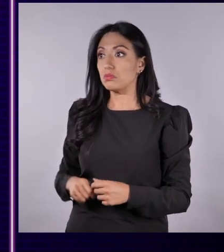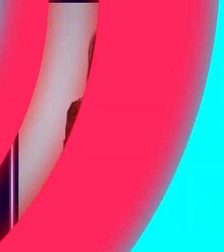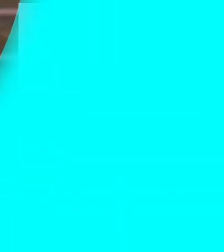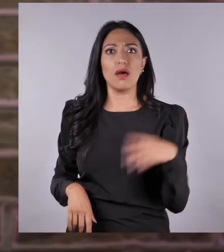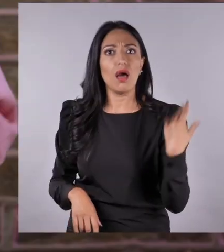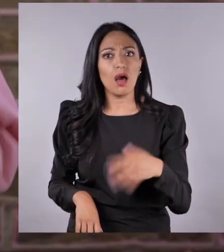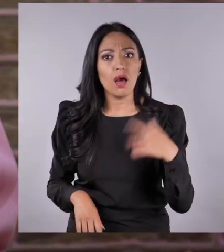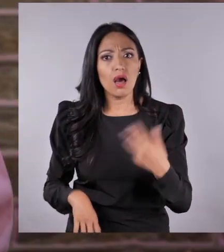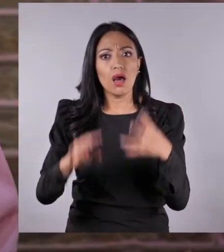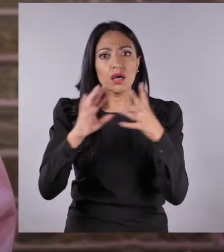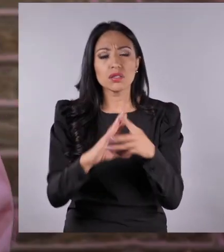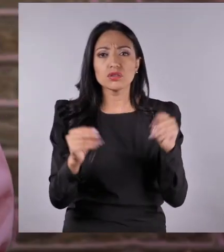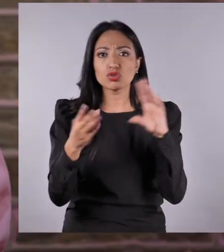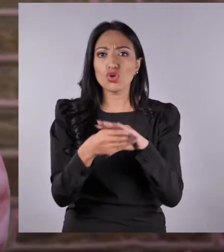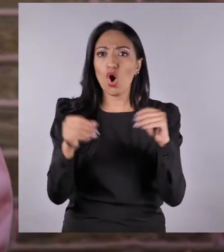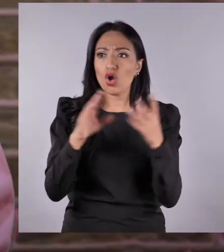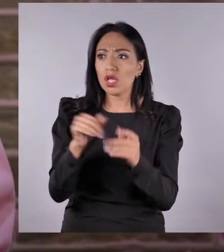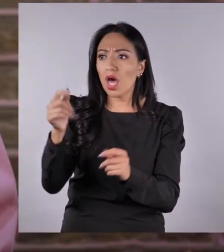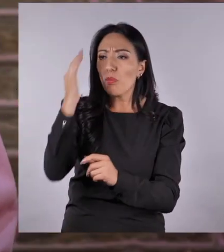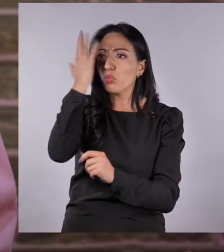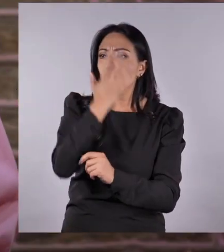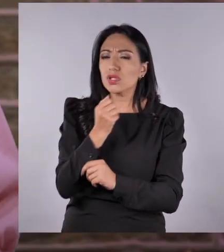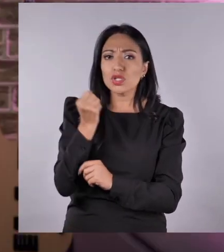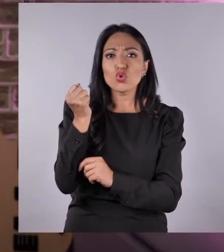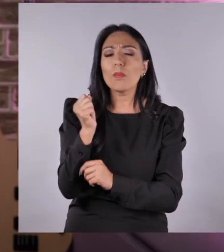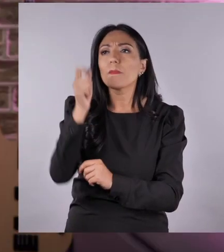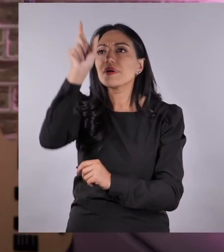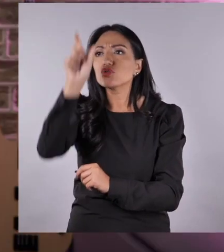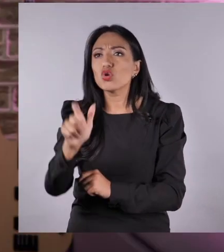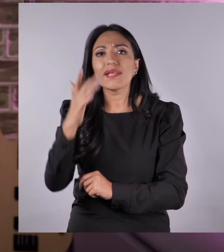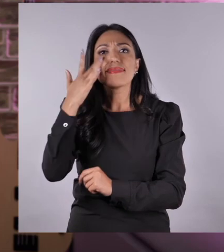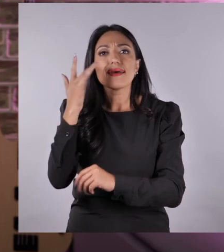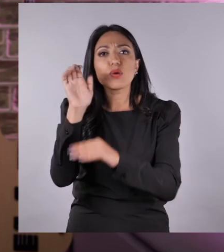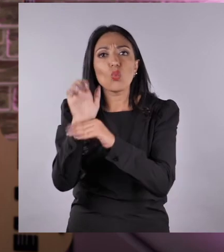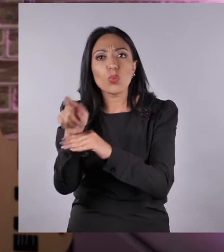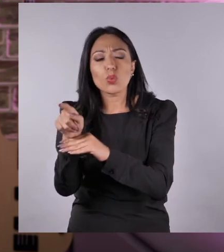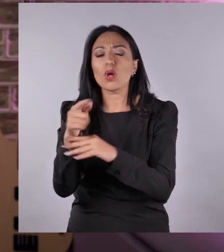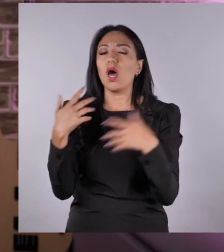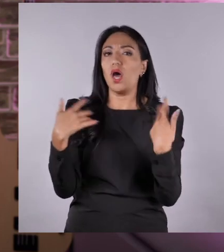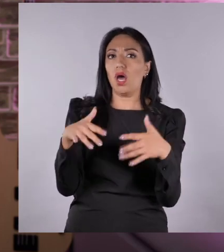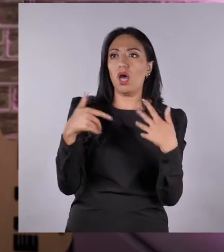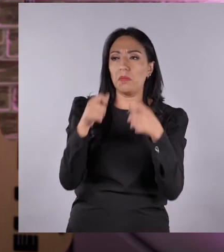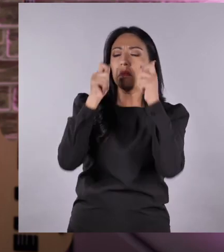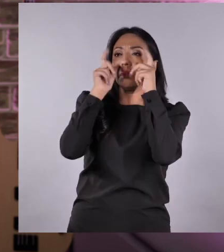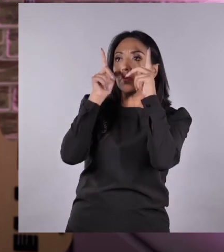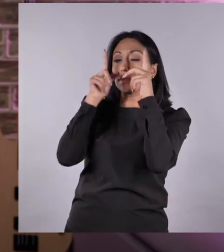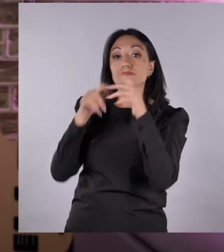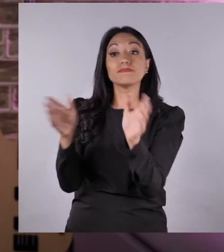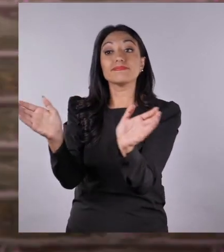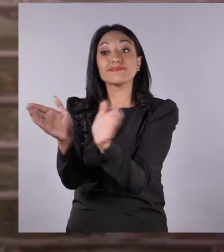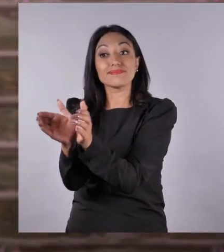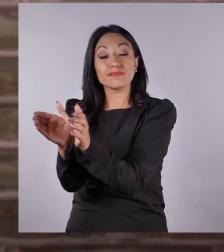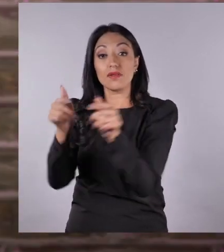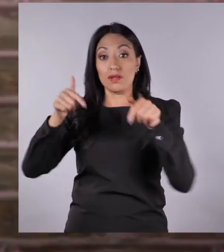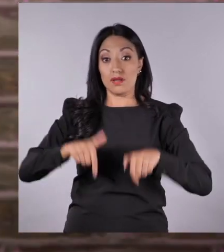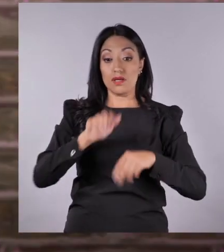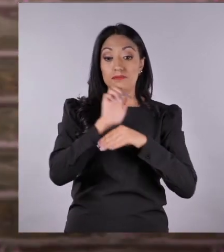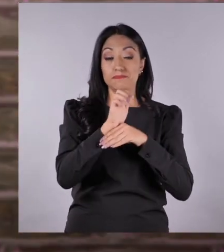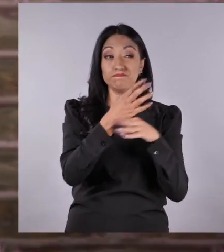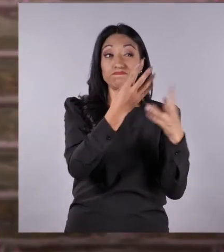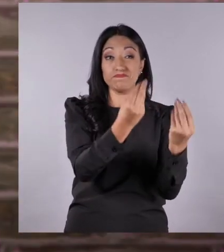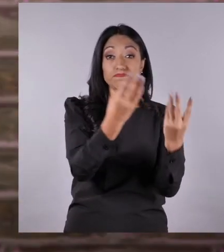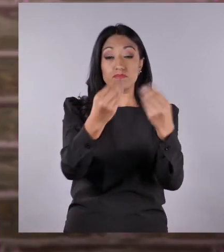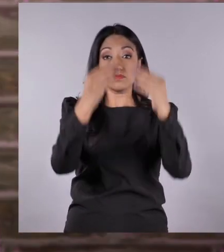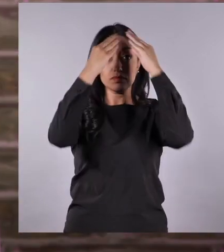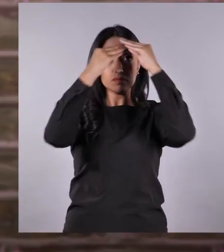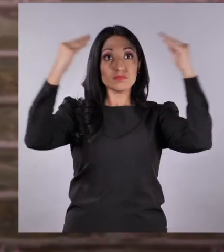Cerón? ¡Qué chévere la historia de la población afroecuatoriana! Es solo una parte de la población ecuatoriana. Recuerda que en este